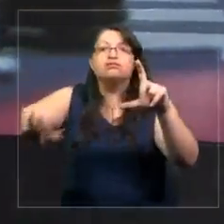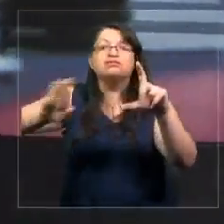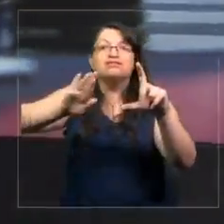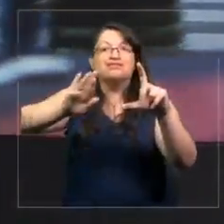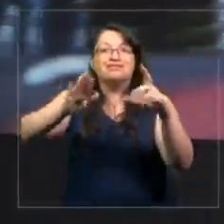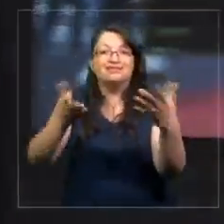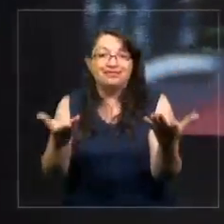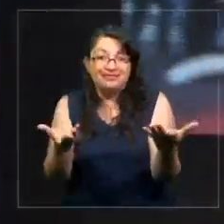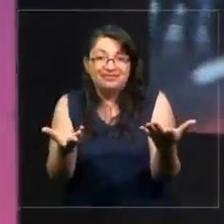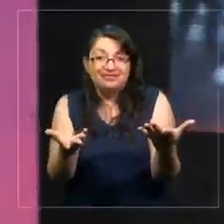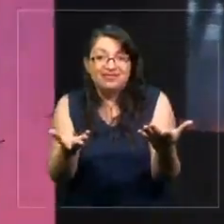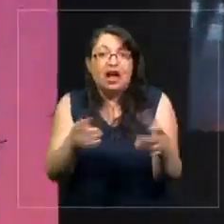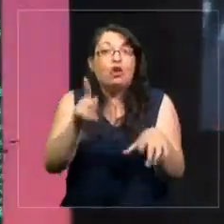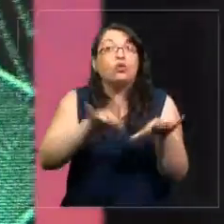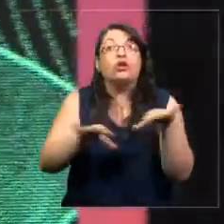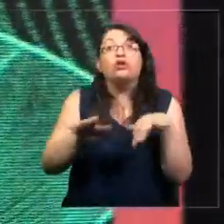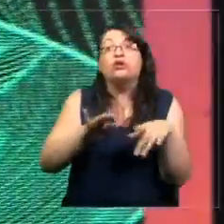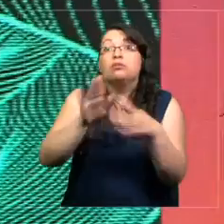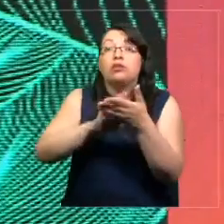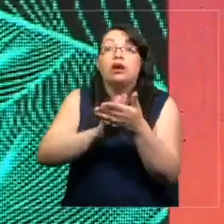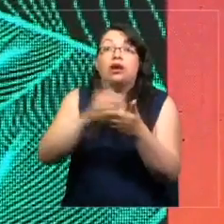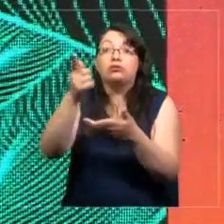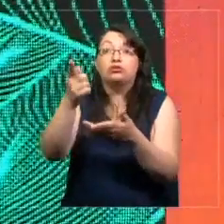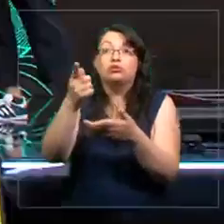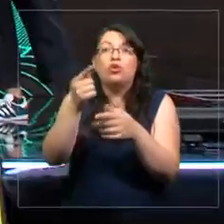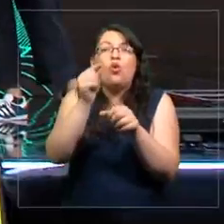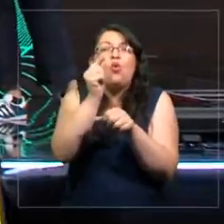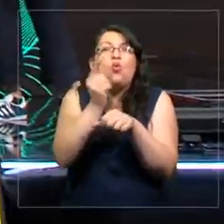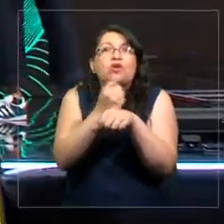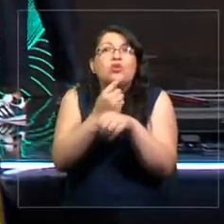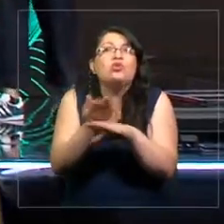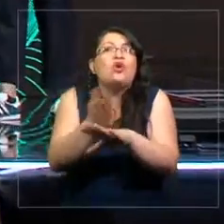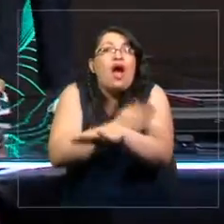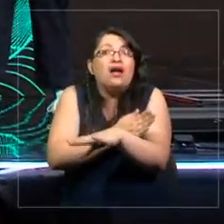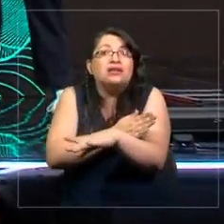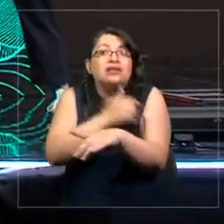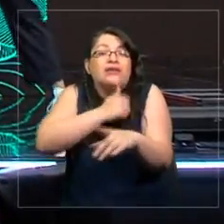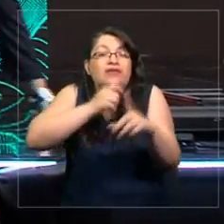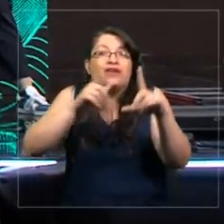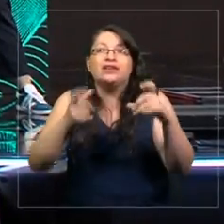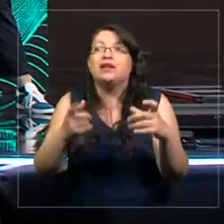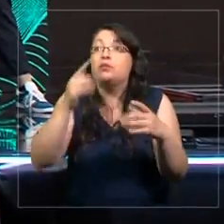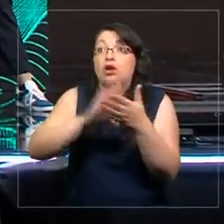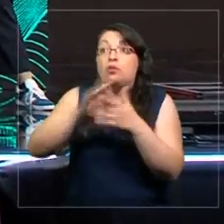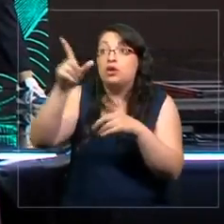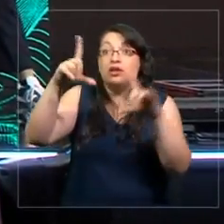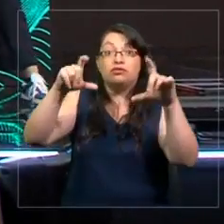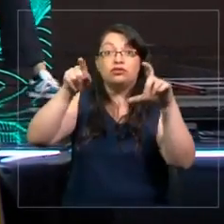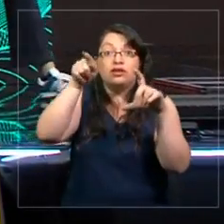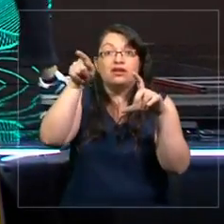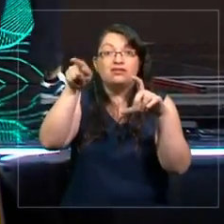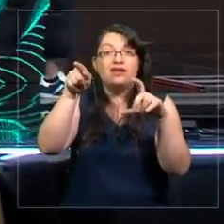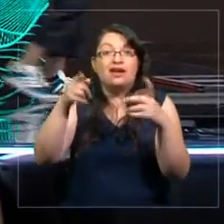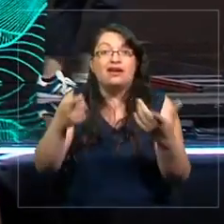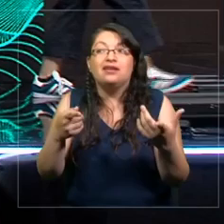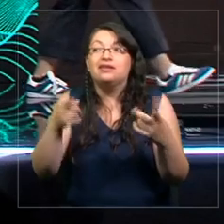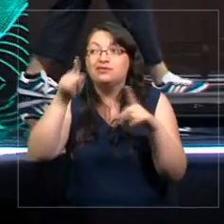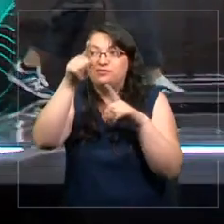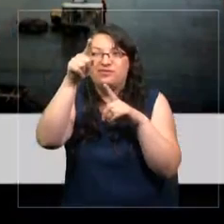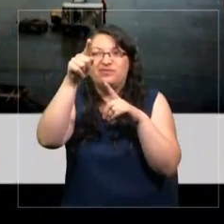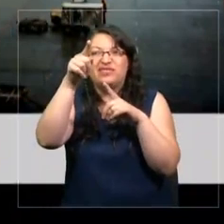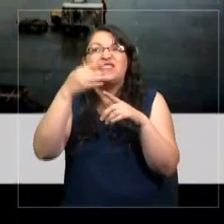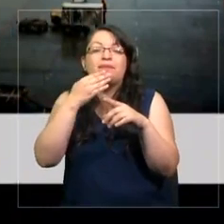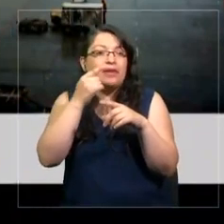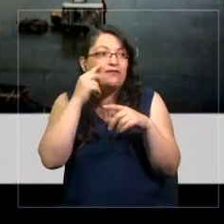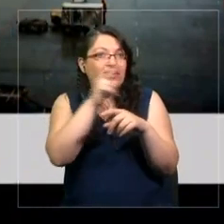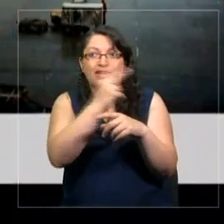Algo que podría haber ocurrido recién, un segundo antes de entrar en escena, ¿cierto? Esta fotografía que está acá, que también se puede ver en la